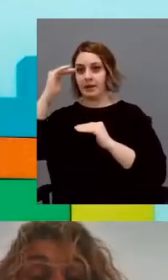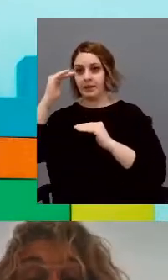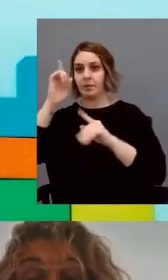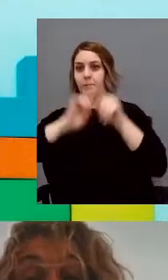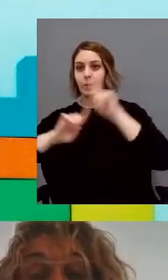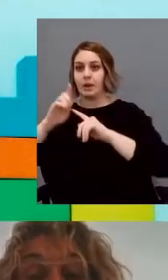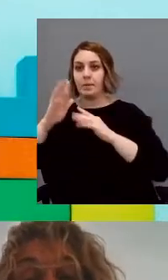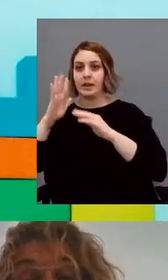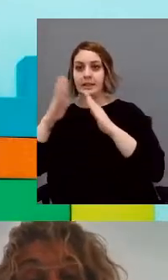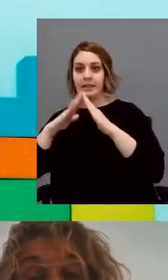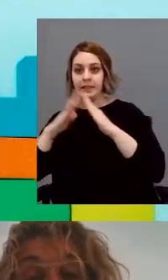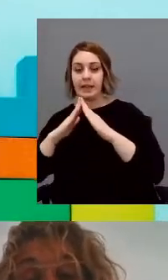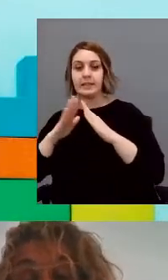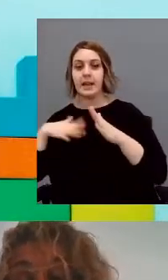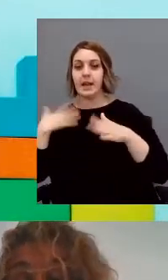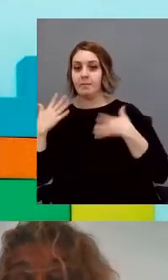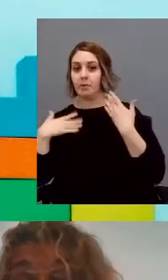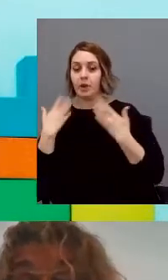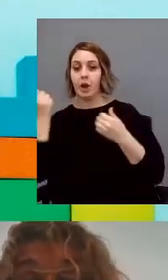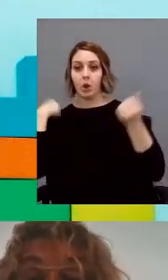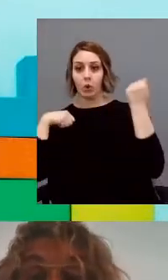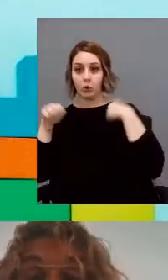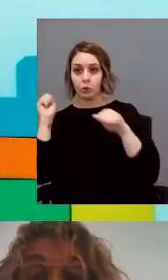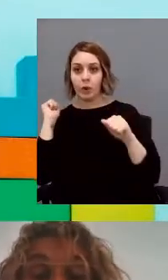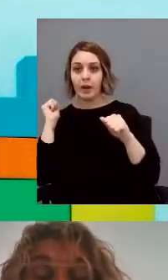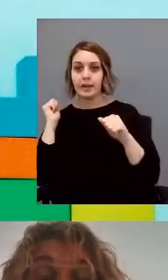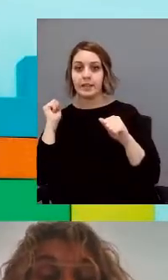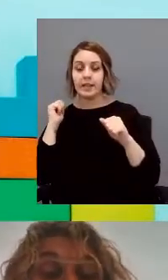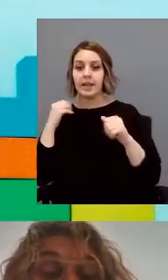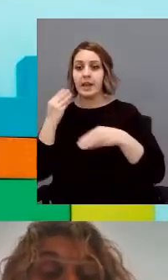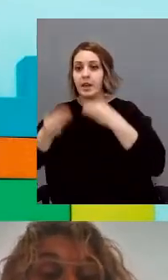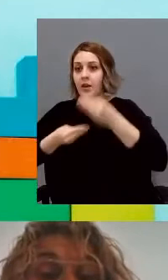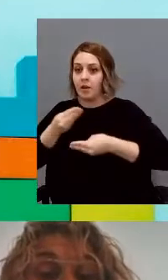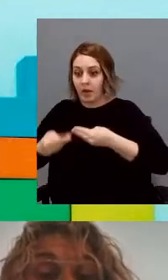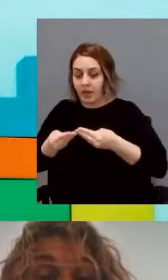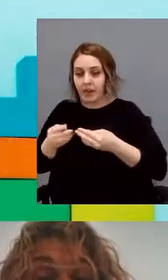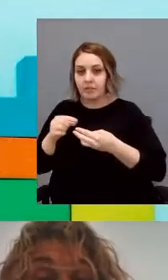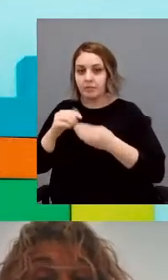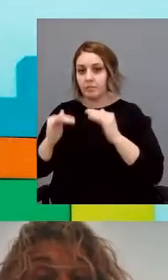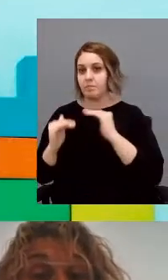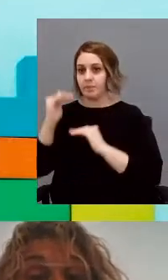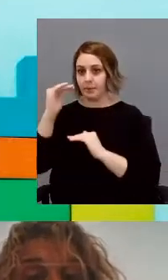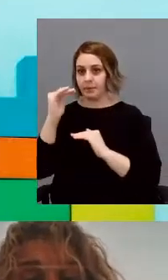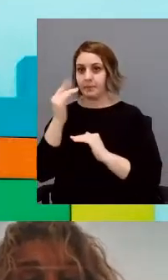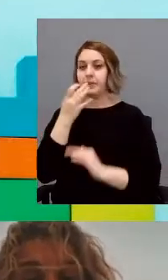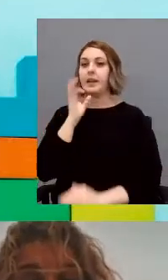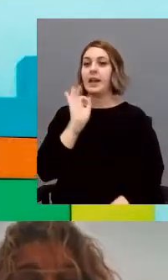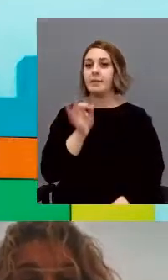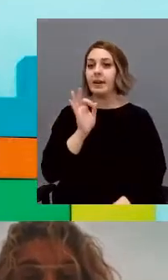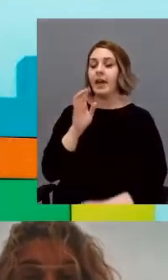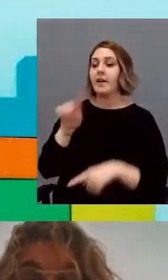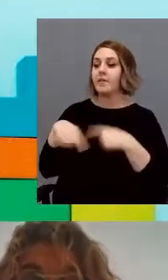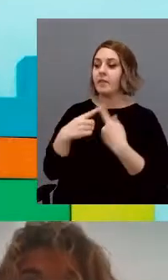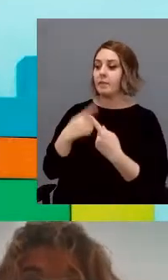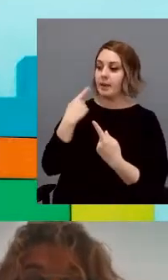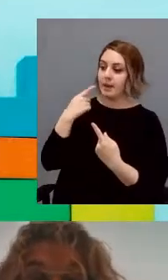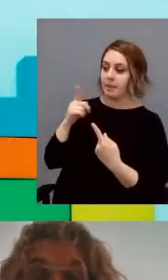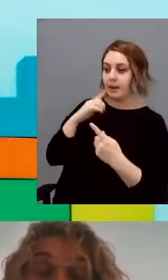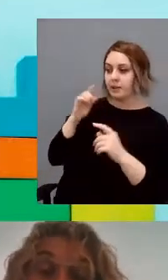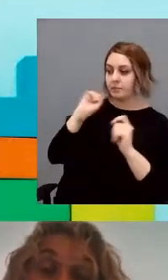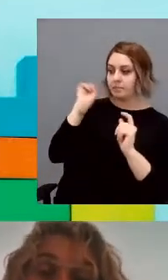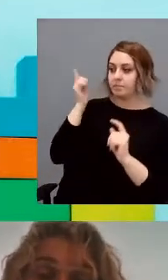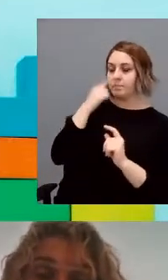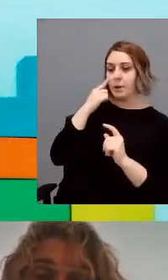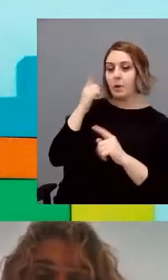de problemas globales, emocionales, conductuales y de funciones ejecutivas. Es verdad que la familia percibe un espectro de problemas